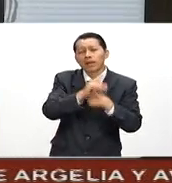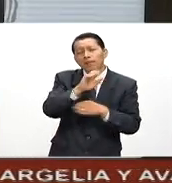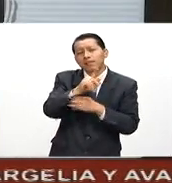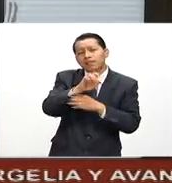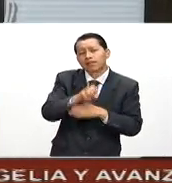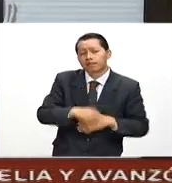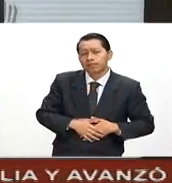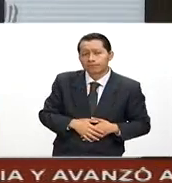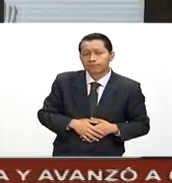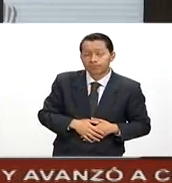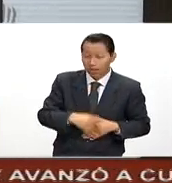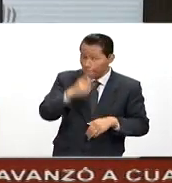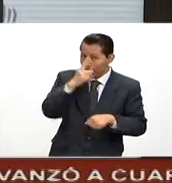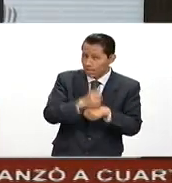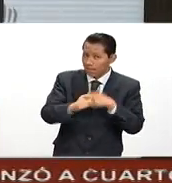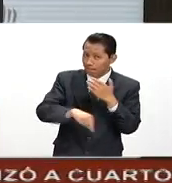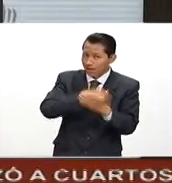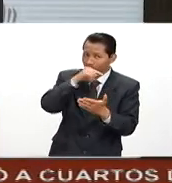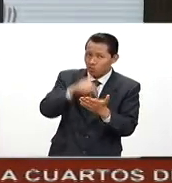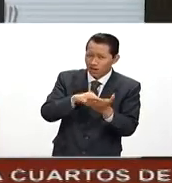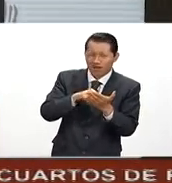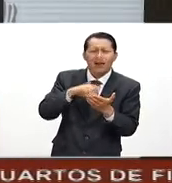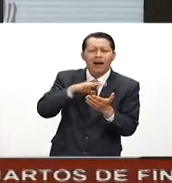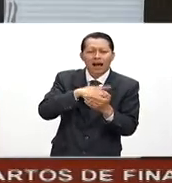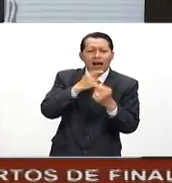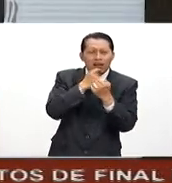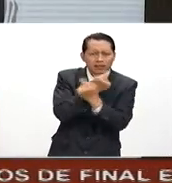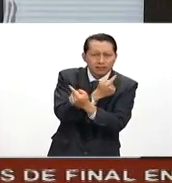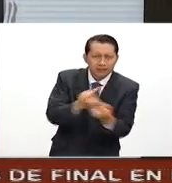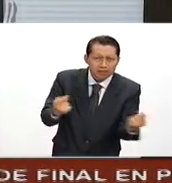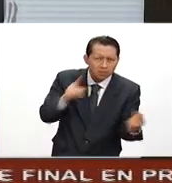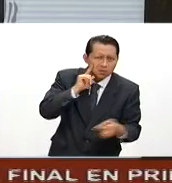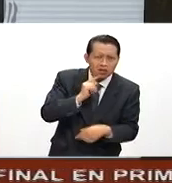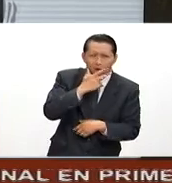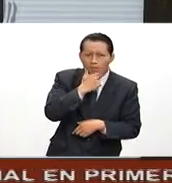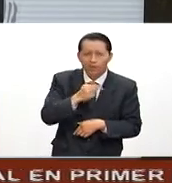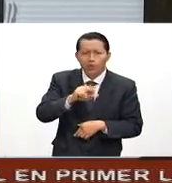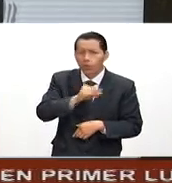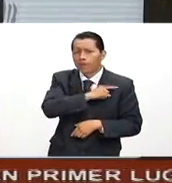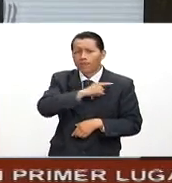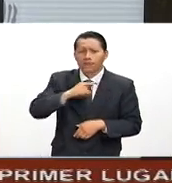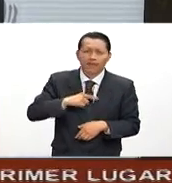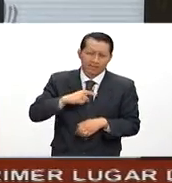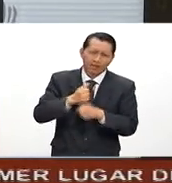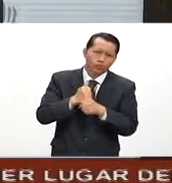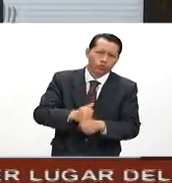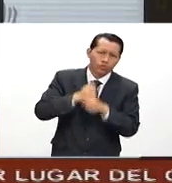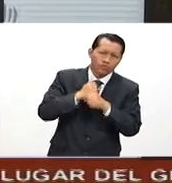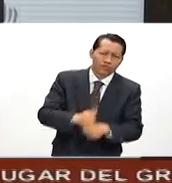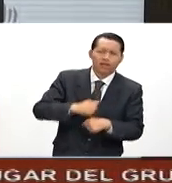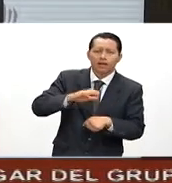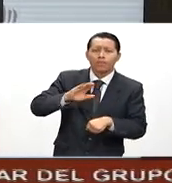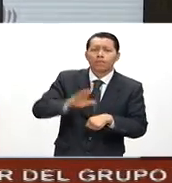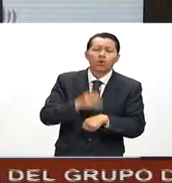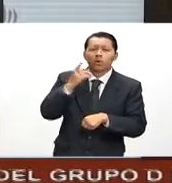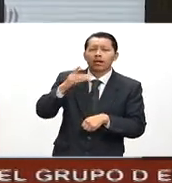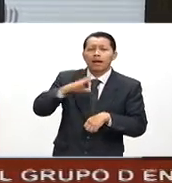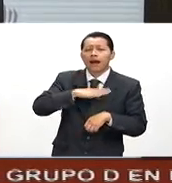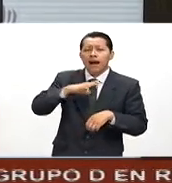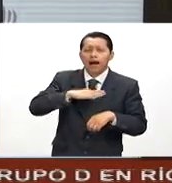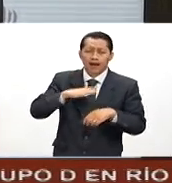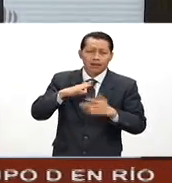los niños y las niñas no pueden ser las víctimas ni pueden pagar el que exista